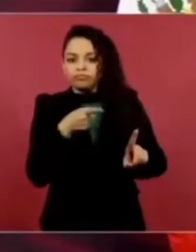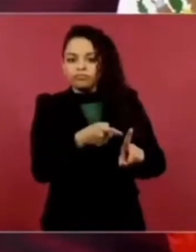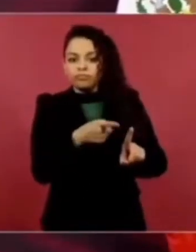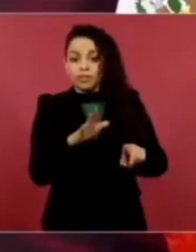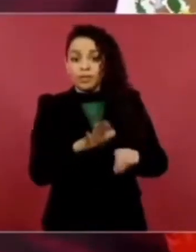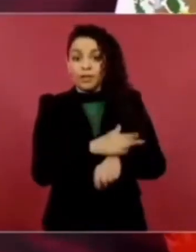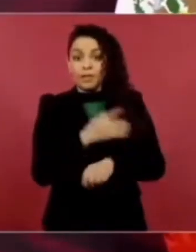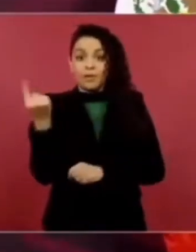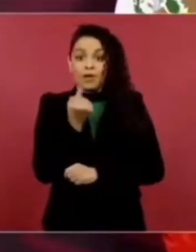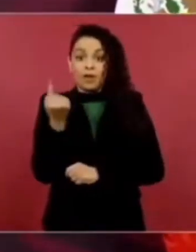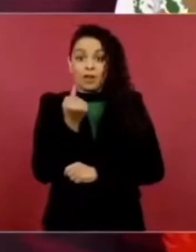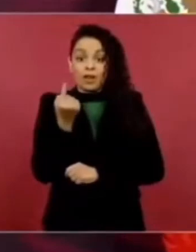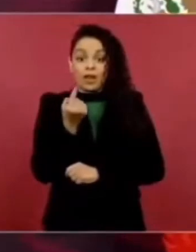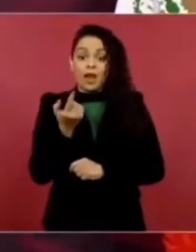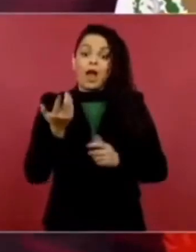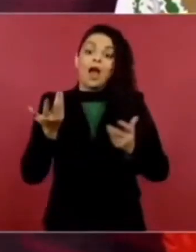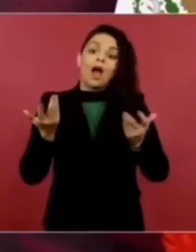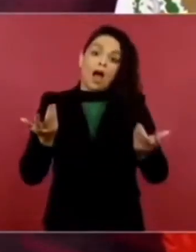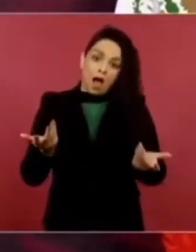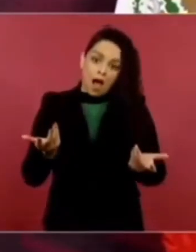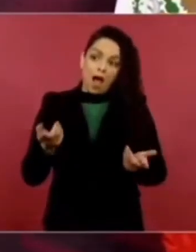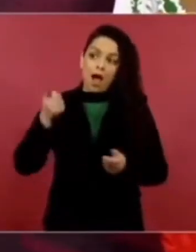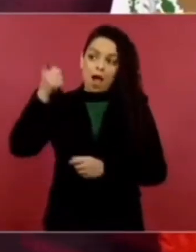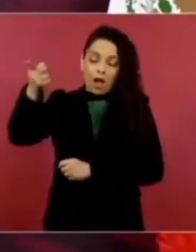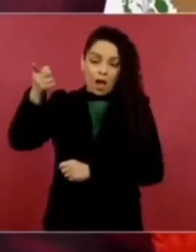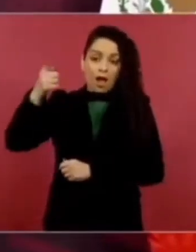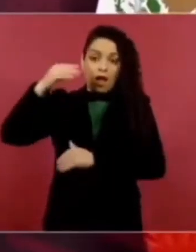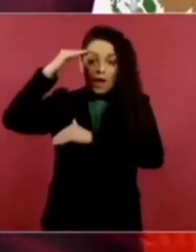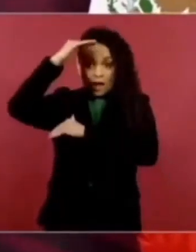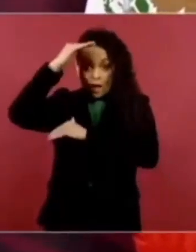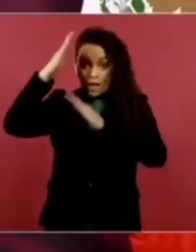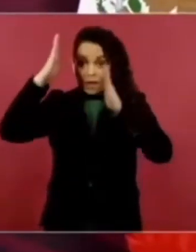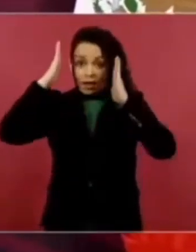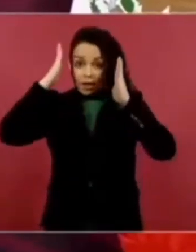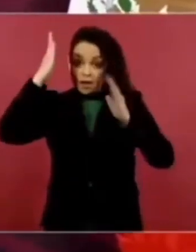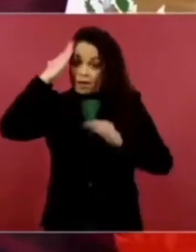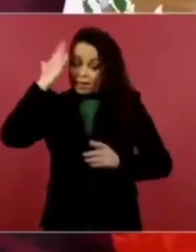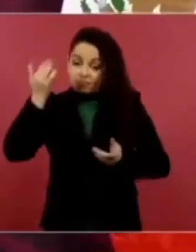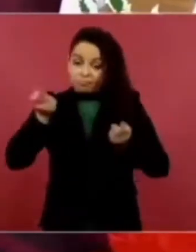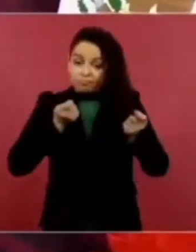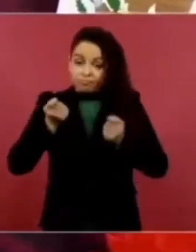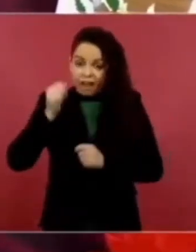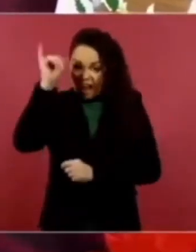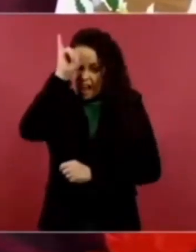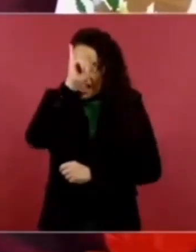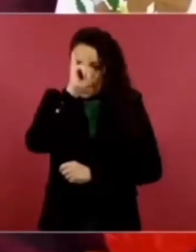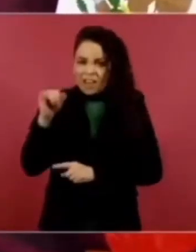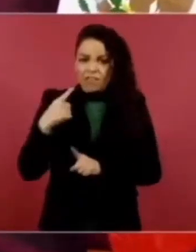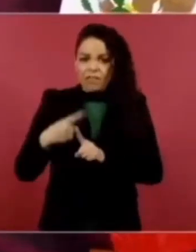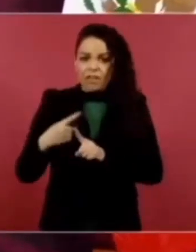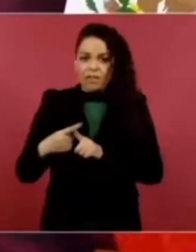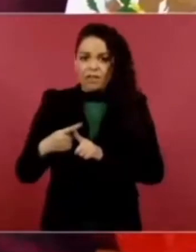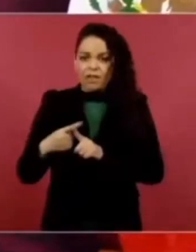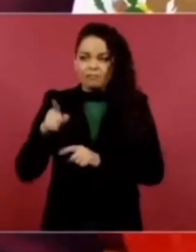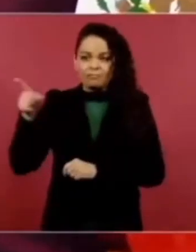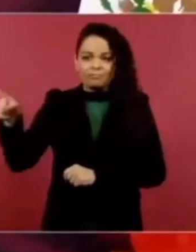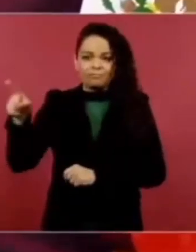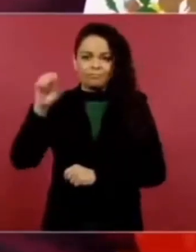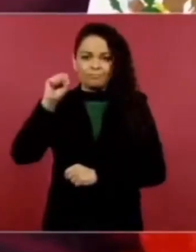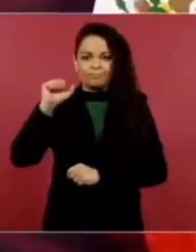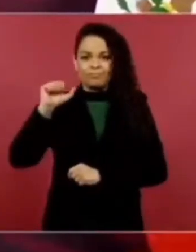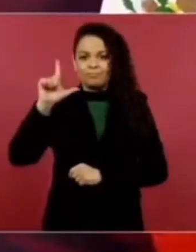jefe del bloque conservador y que si Aburto